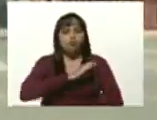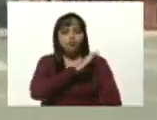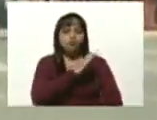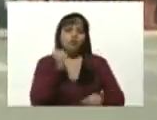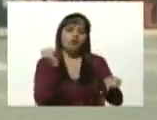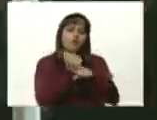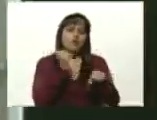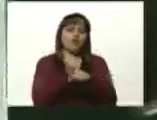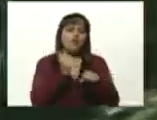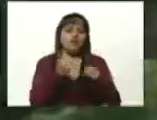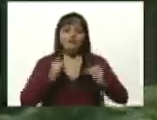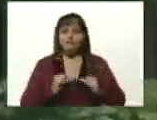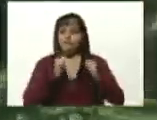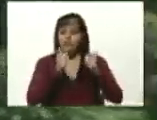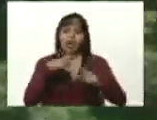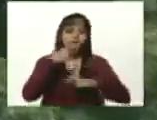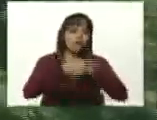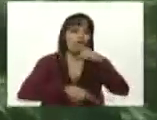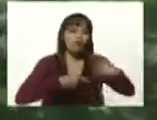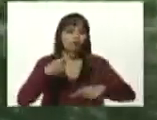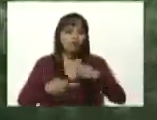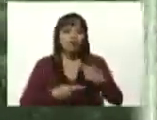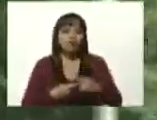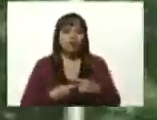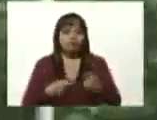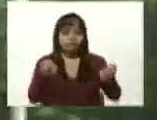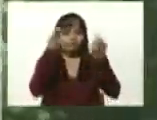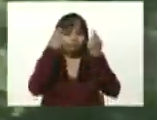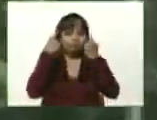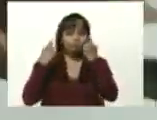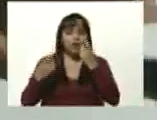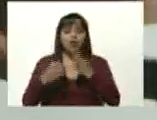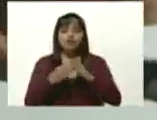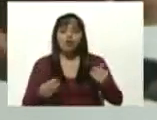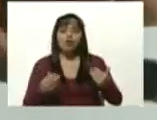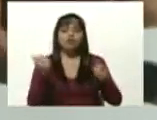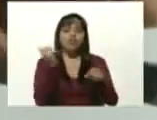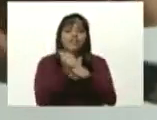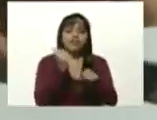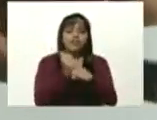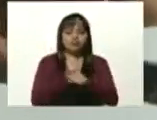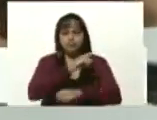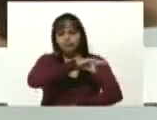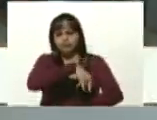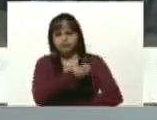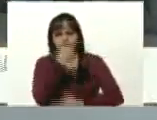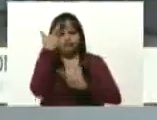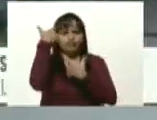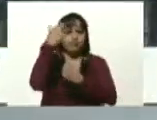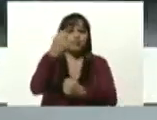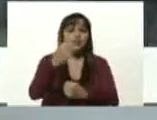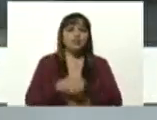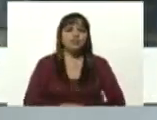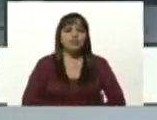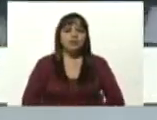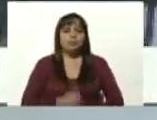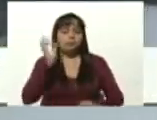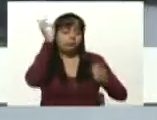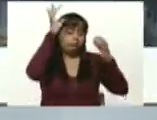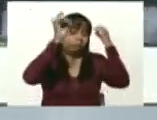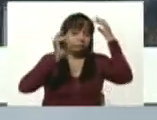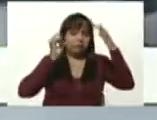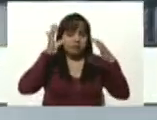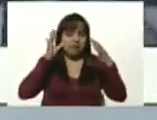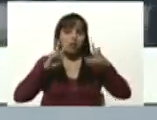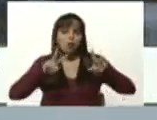comenzado un proceso de profesionalización de nuestros trabajadores, pero innovando, creando nuevas carreras,